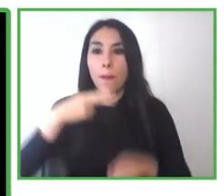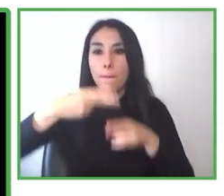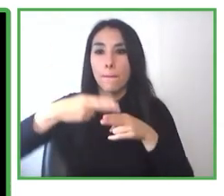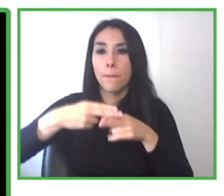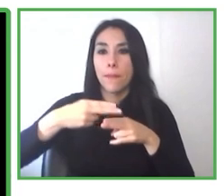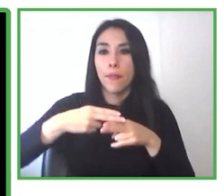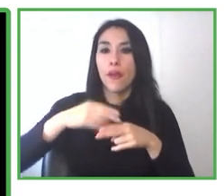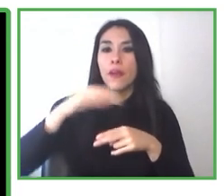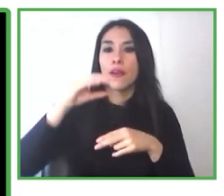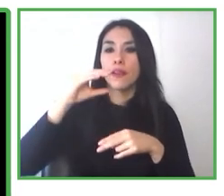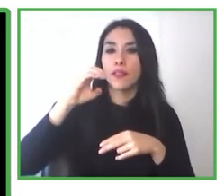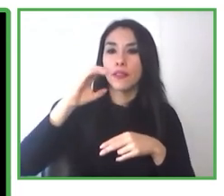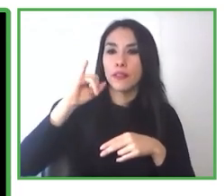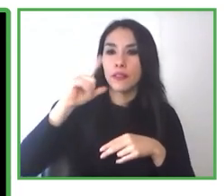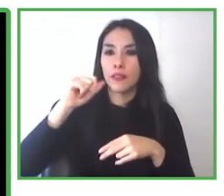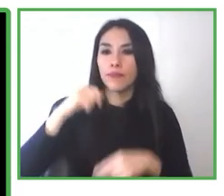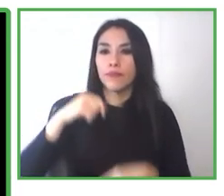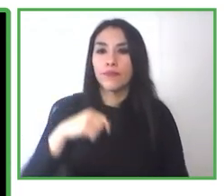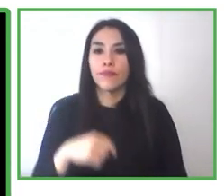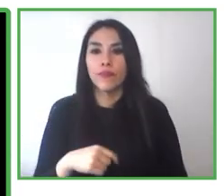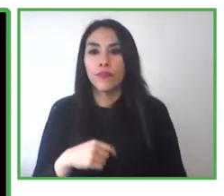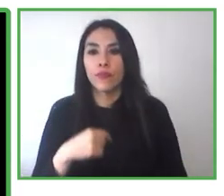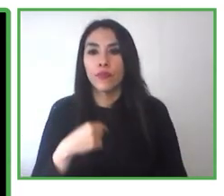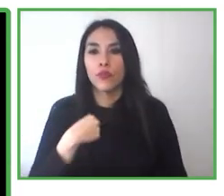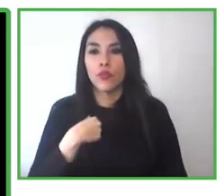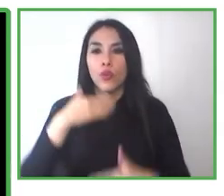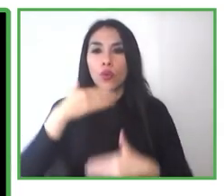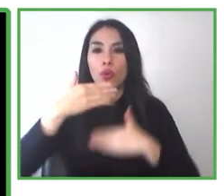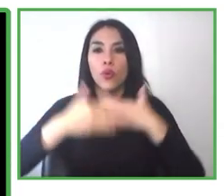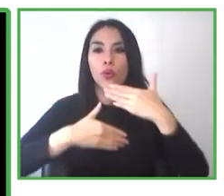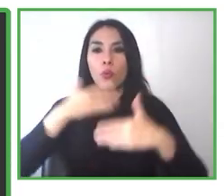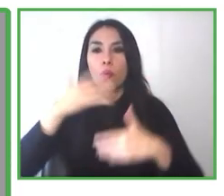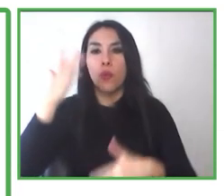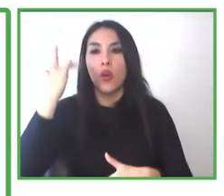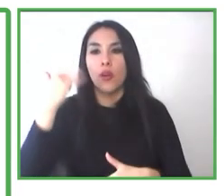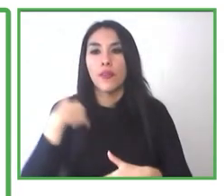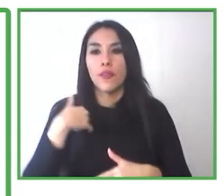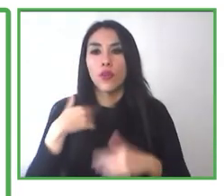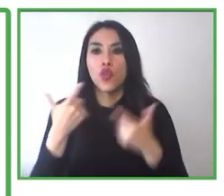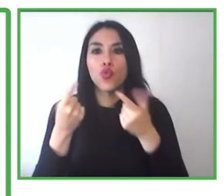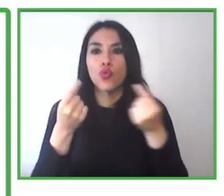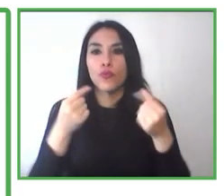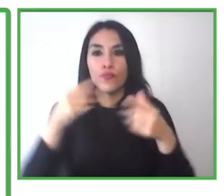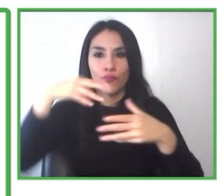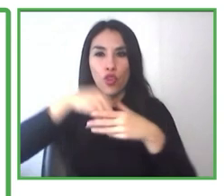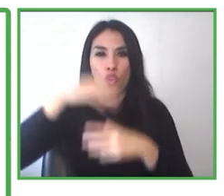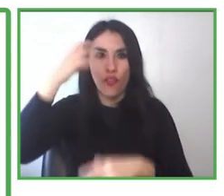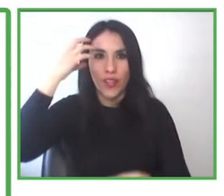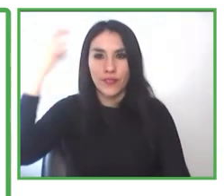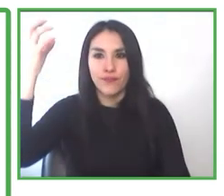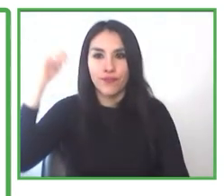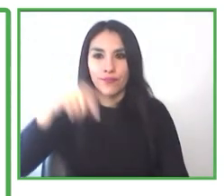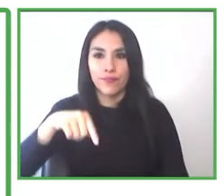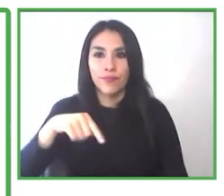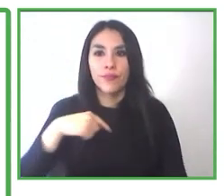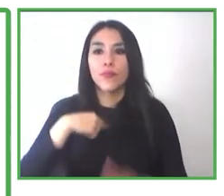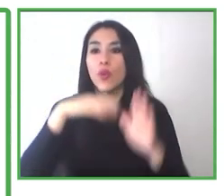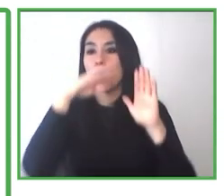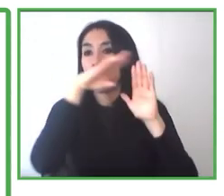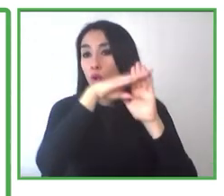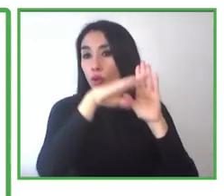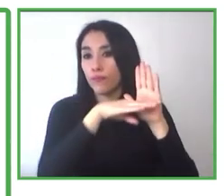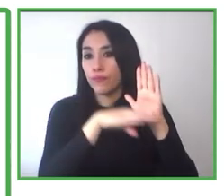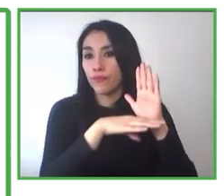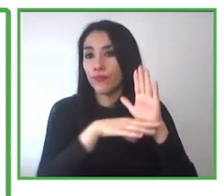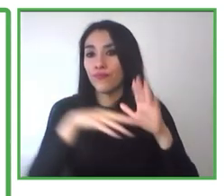sobre lo que hemos hecho en la Municipalidad de Providencia en nuestro programa de inclusión laboral. Nuestro programa es un programa